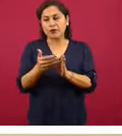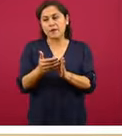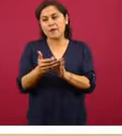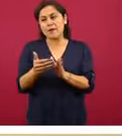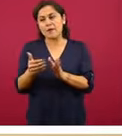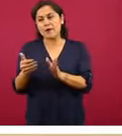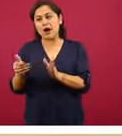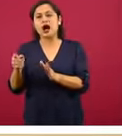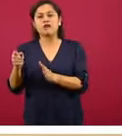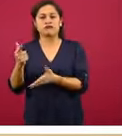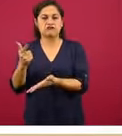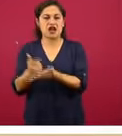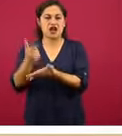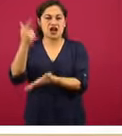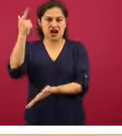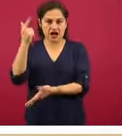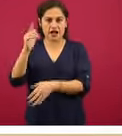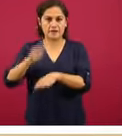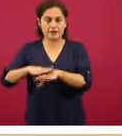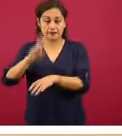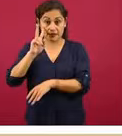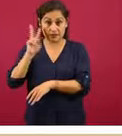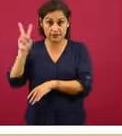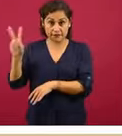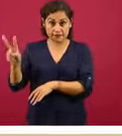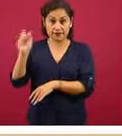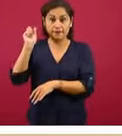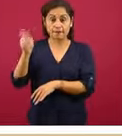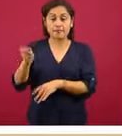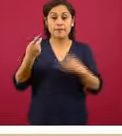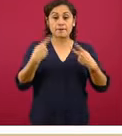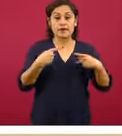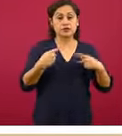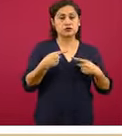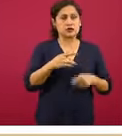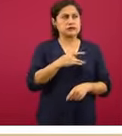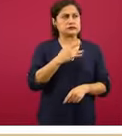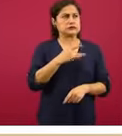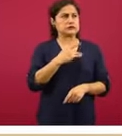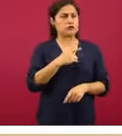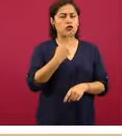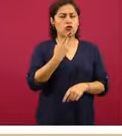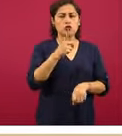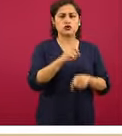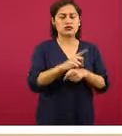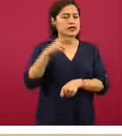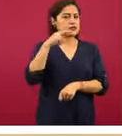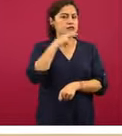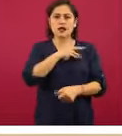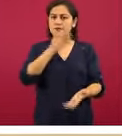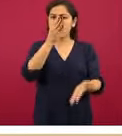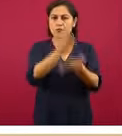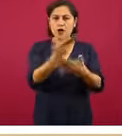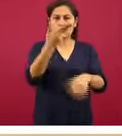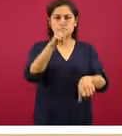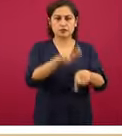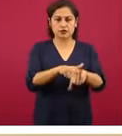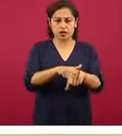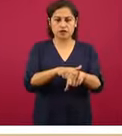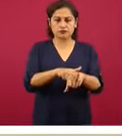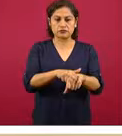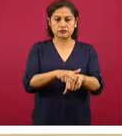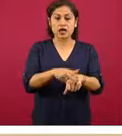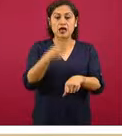de dos días, vemos que la gente que acudió de dos a tres días, tiene un poco más del 50% del riesgo de fallecer,